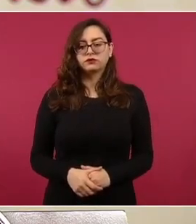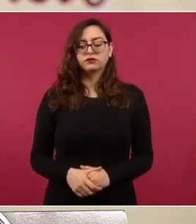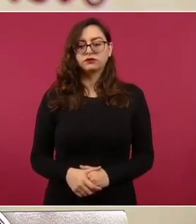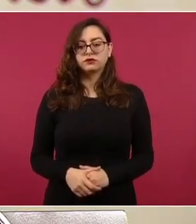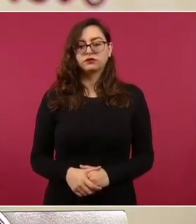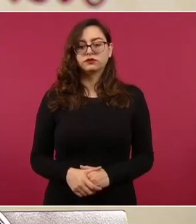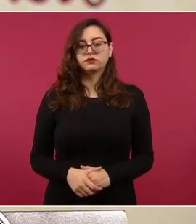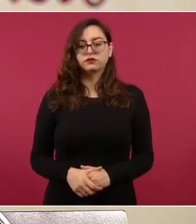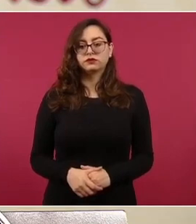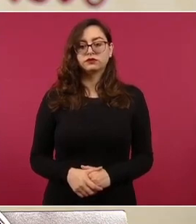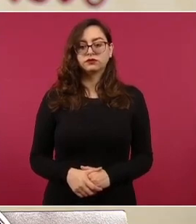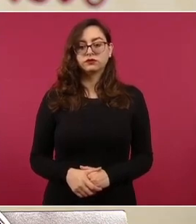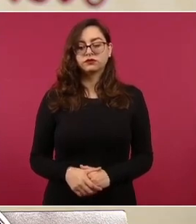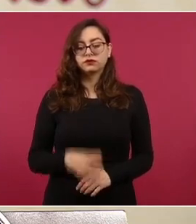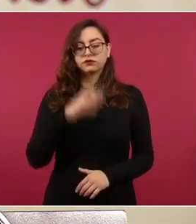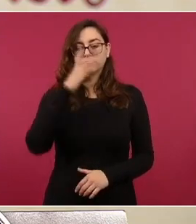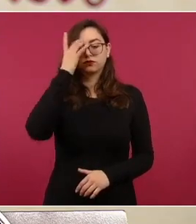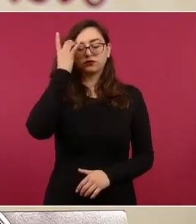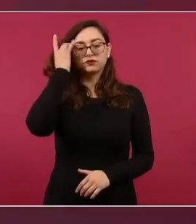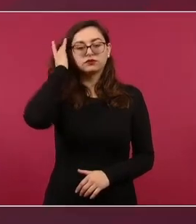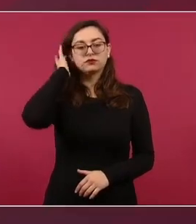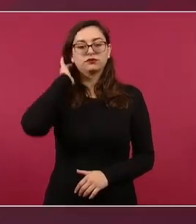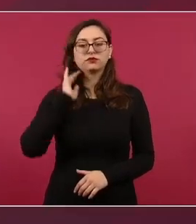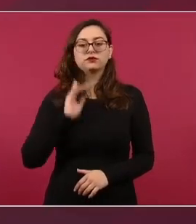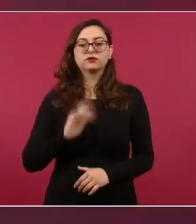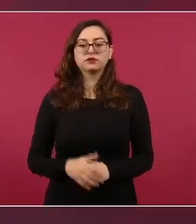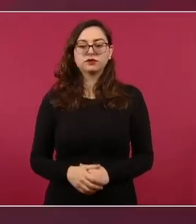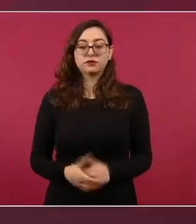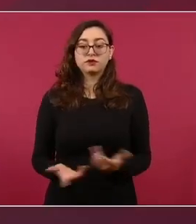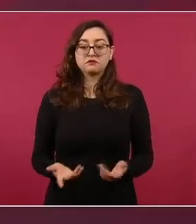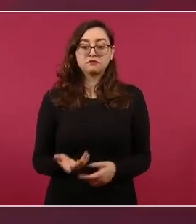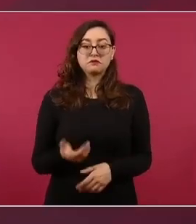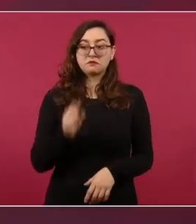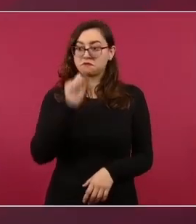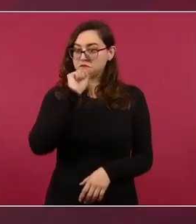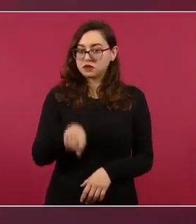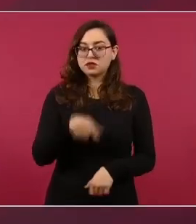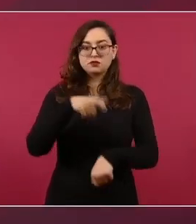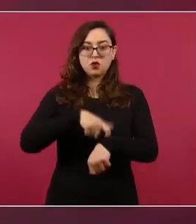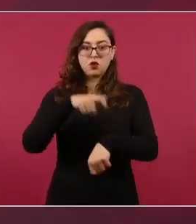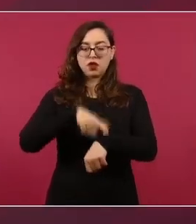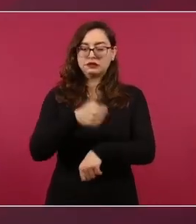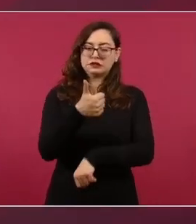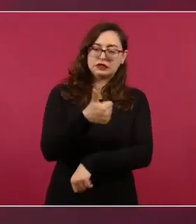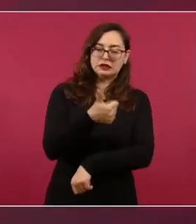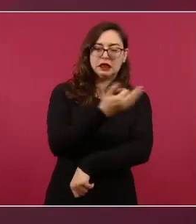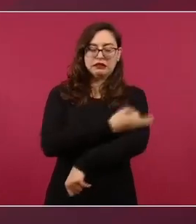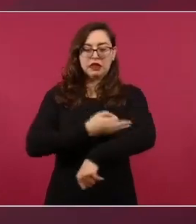Llegaría a partir de esa hora también aquí a Palacio Nacional el primer ministro Tudó y su esposa.